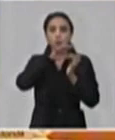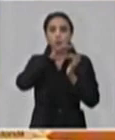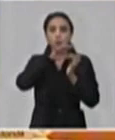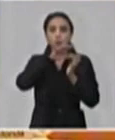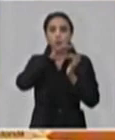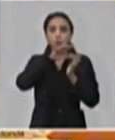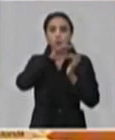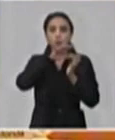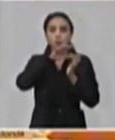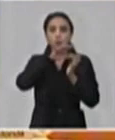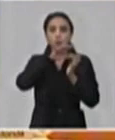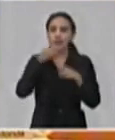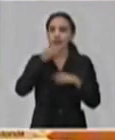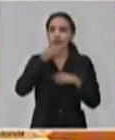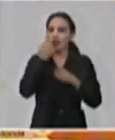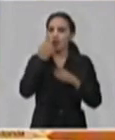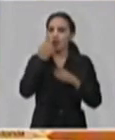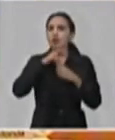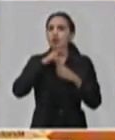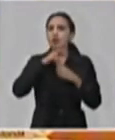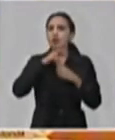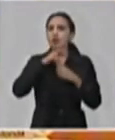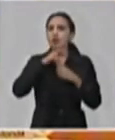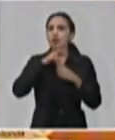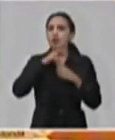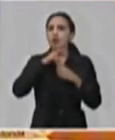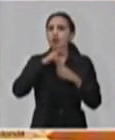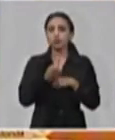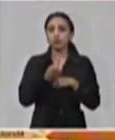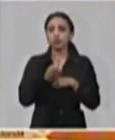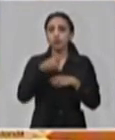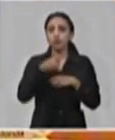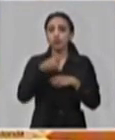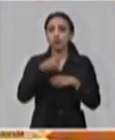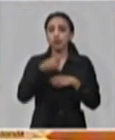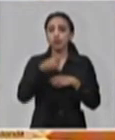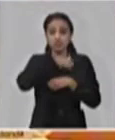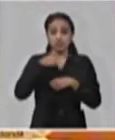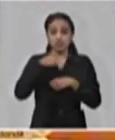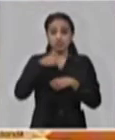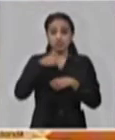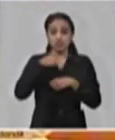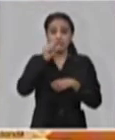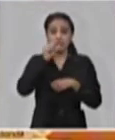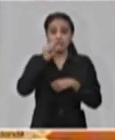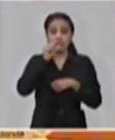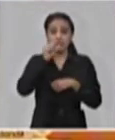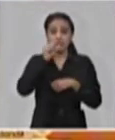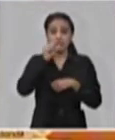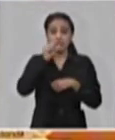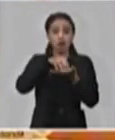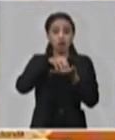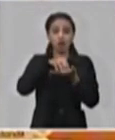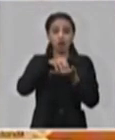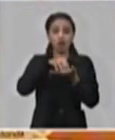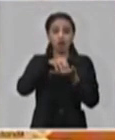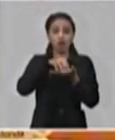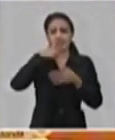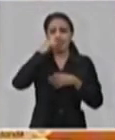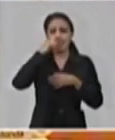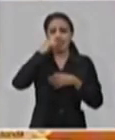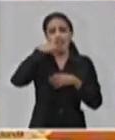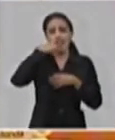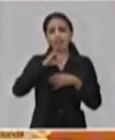es importante citar algunos ejemplos que hemos estado. En donde la propia China hay ciudades, como el propio Shanghai, que es una